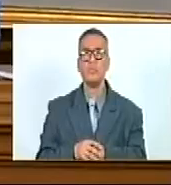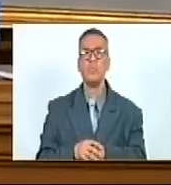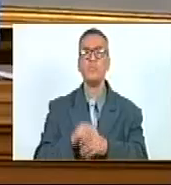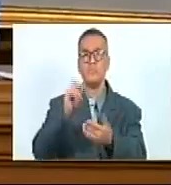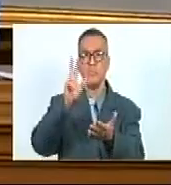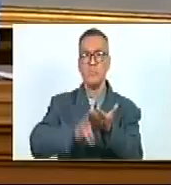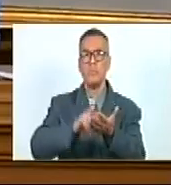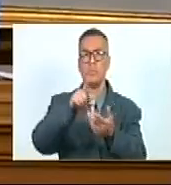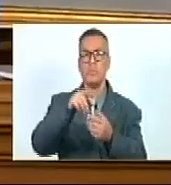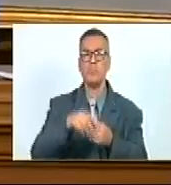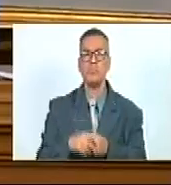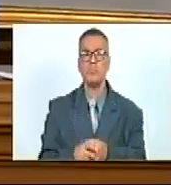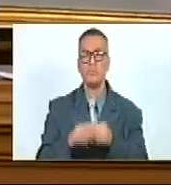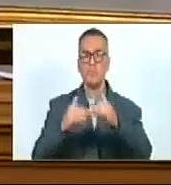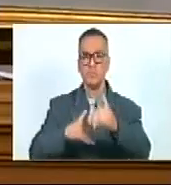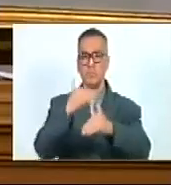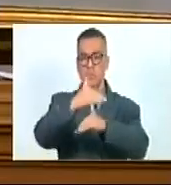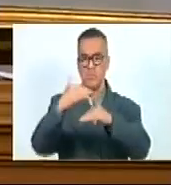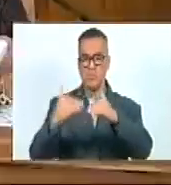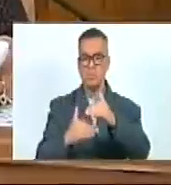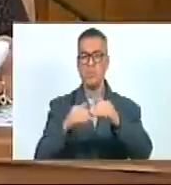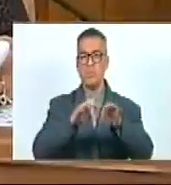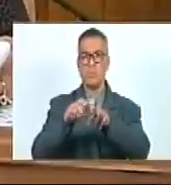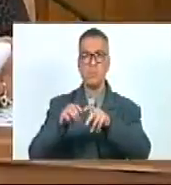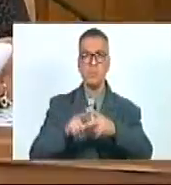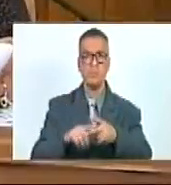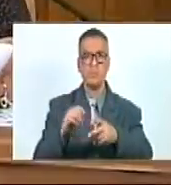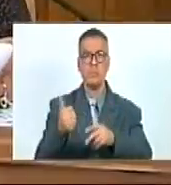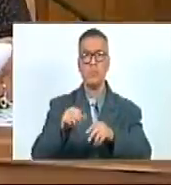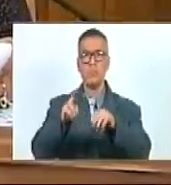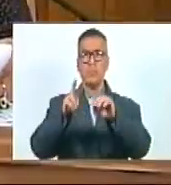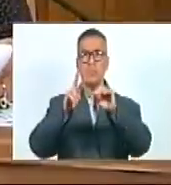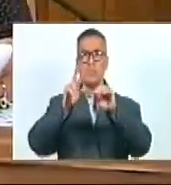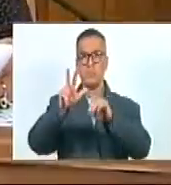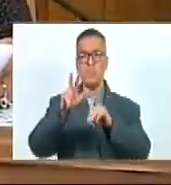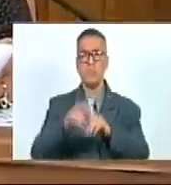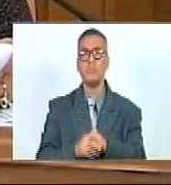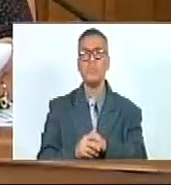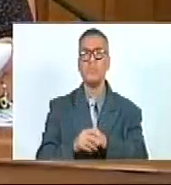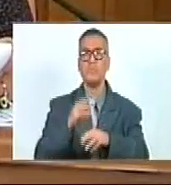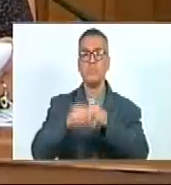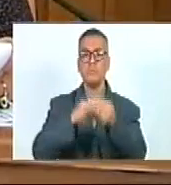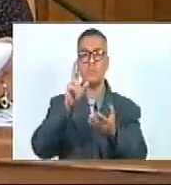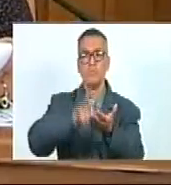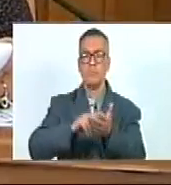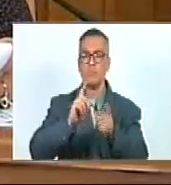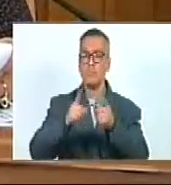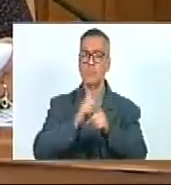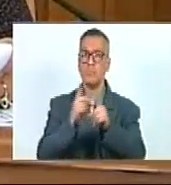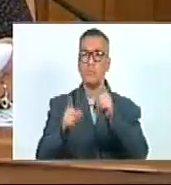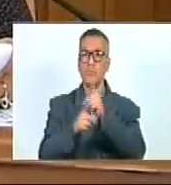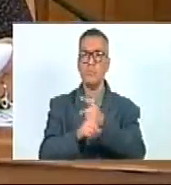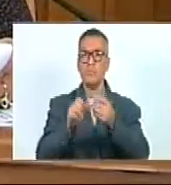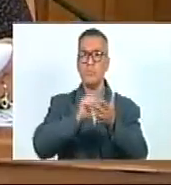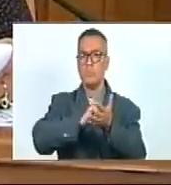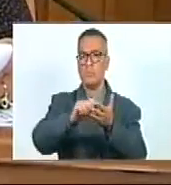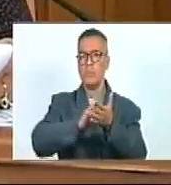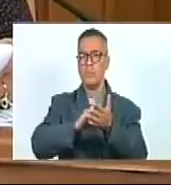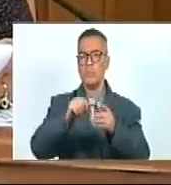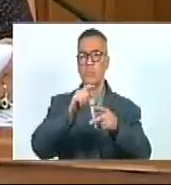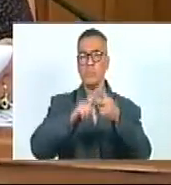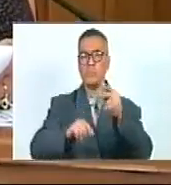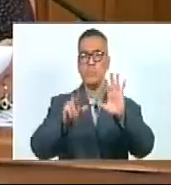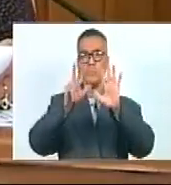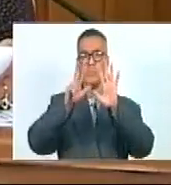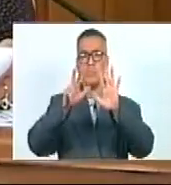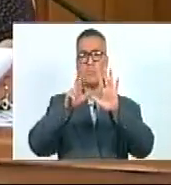aprobado. Siguiente, ciudadana secretaria. Décimo tercero. Se propone aprobar con modificaciones el contenido del artículo